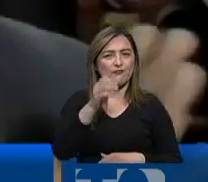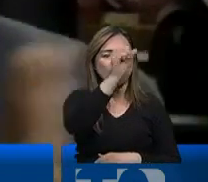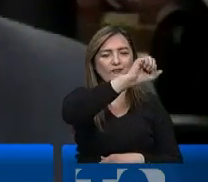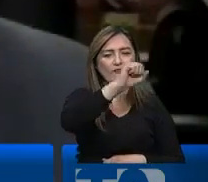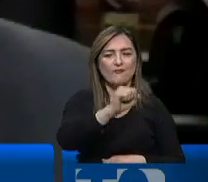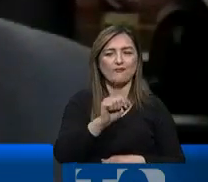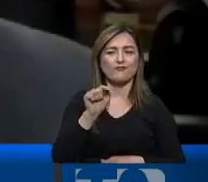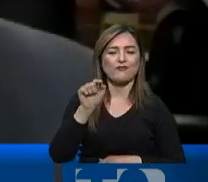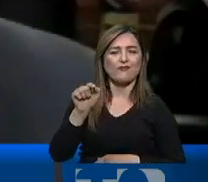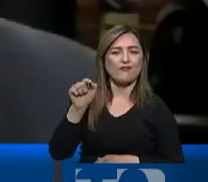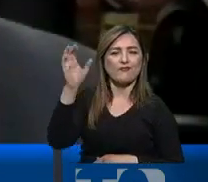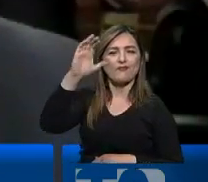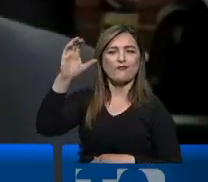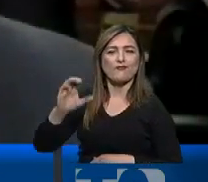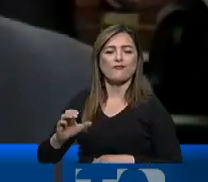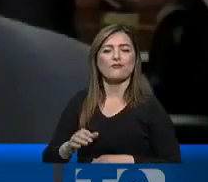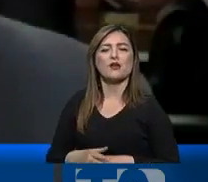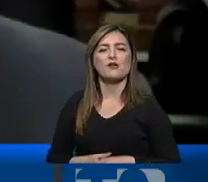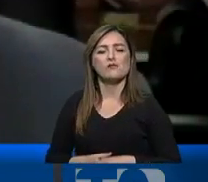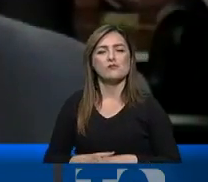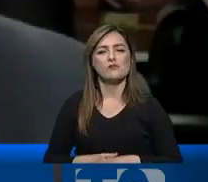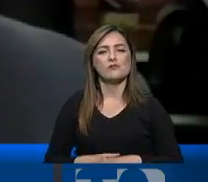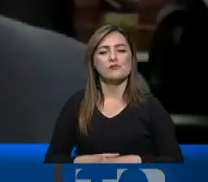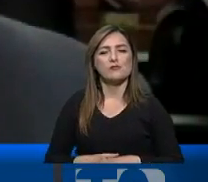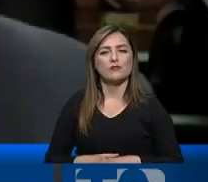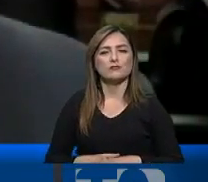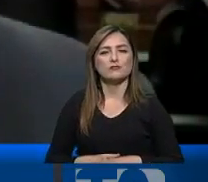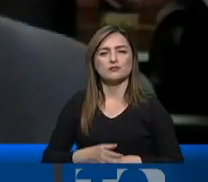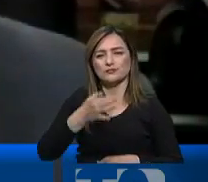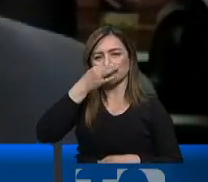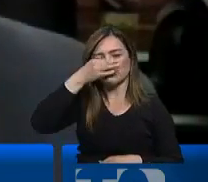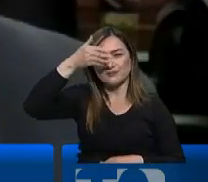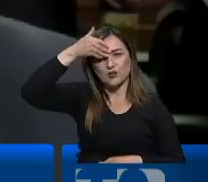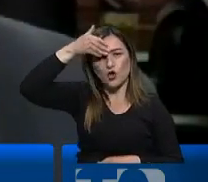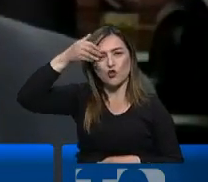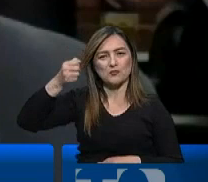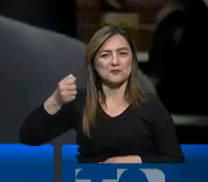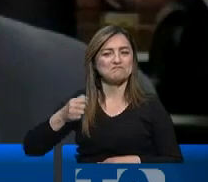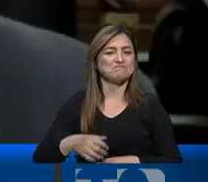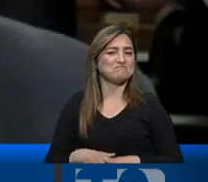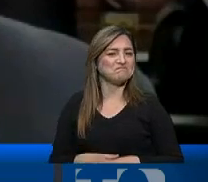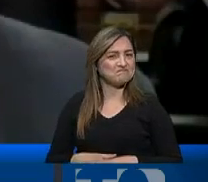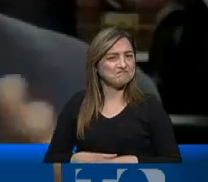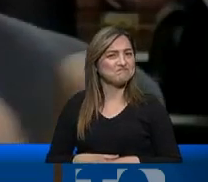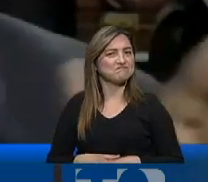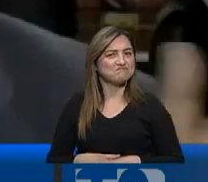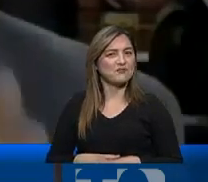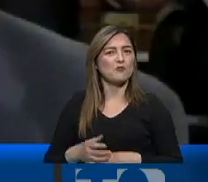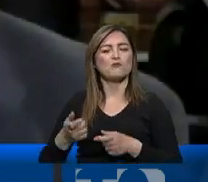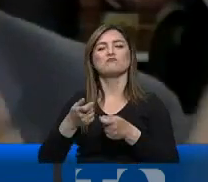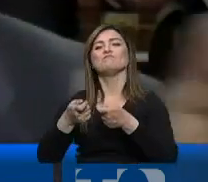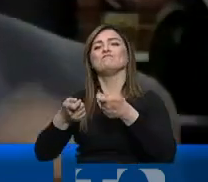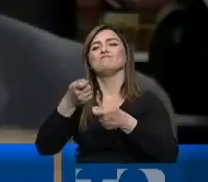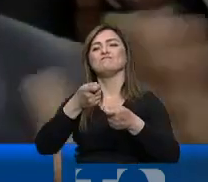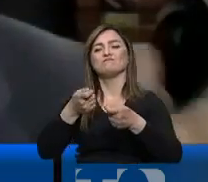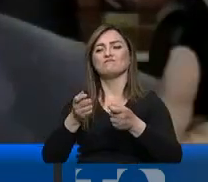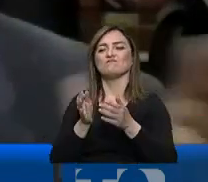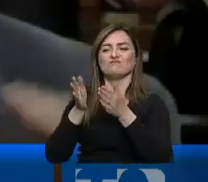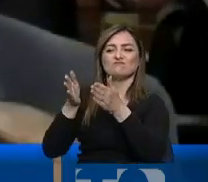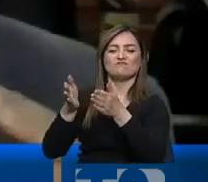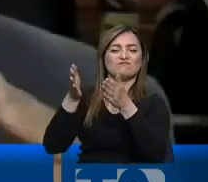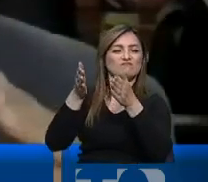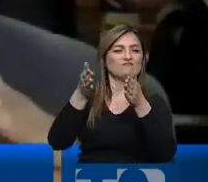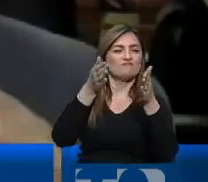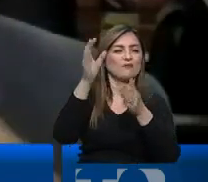serranía y otra parte del litoral ecuatoriano. La otra es Santo Domingo, desde donde se reubica y se redirecciona